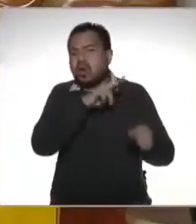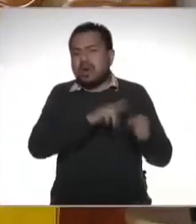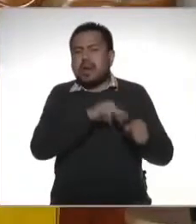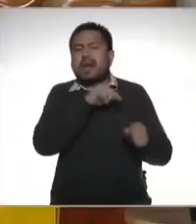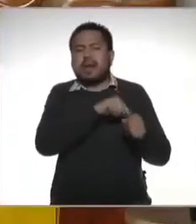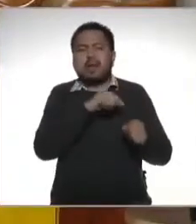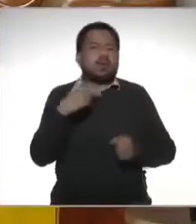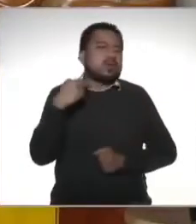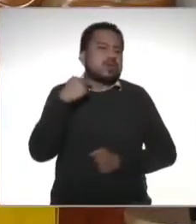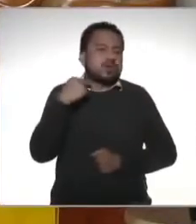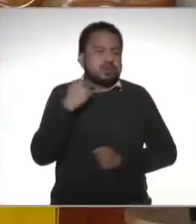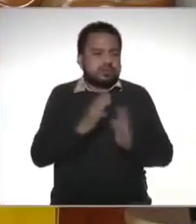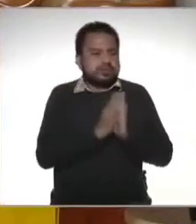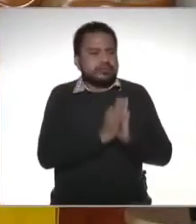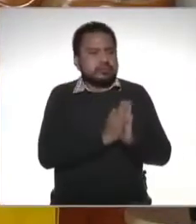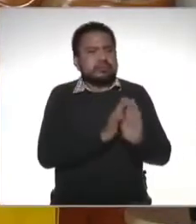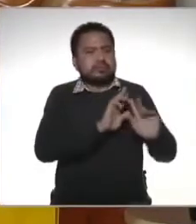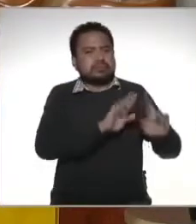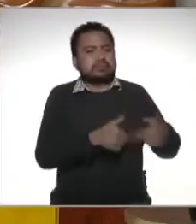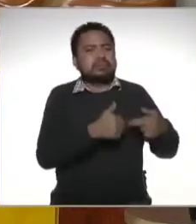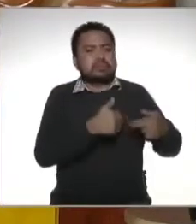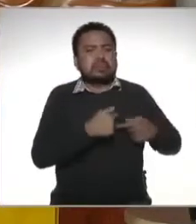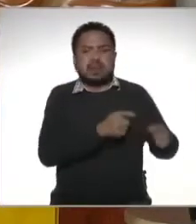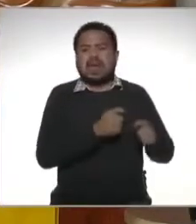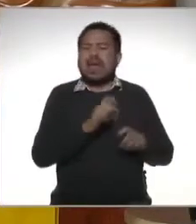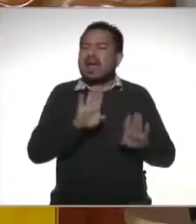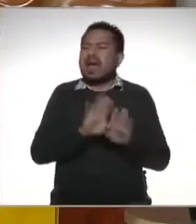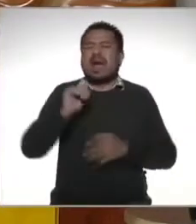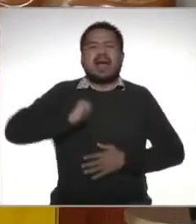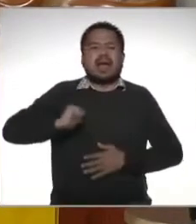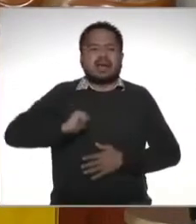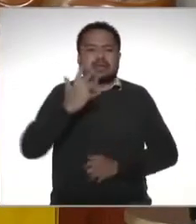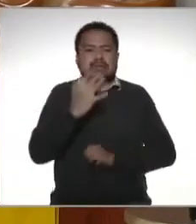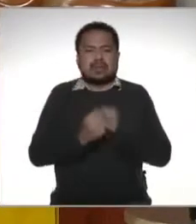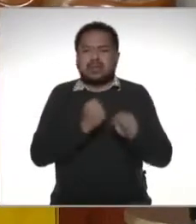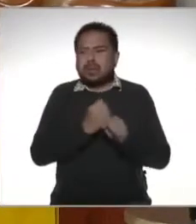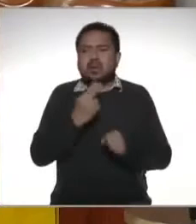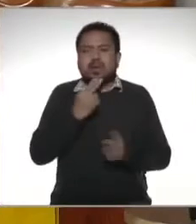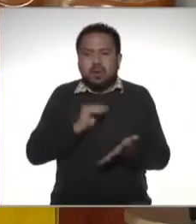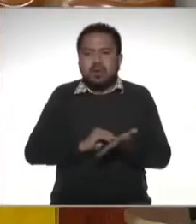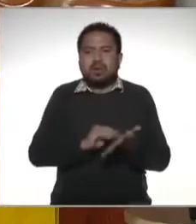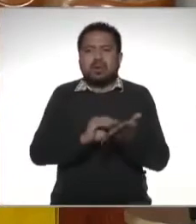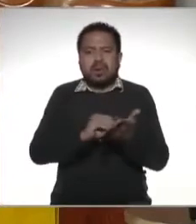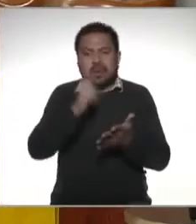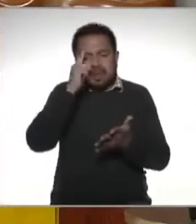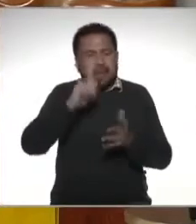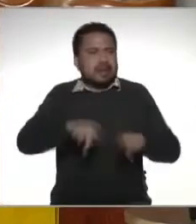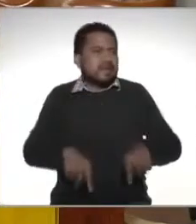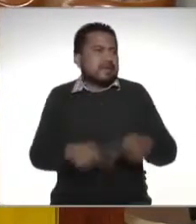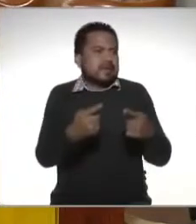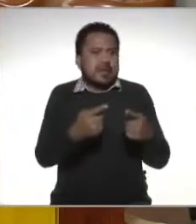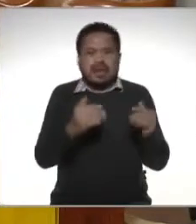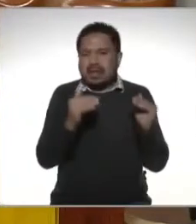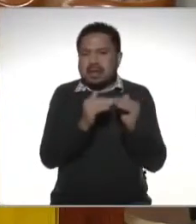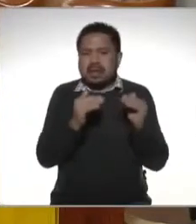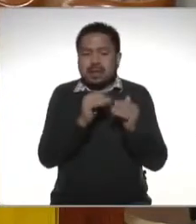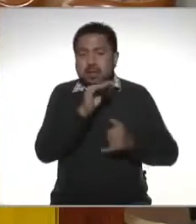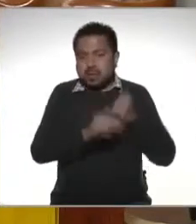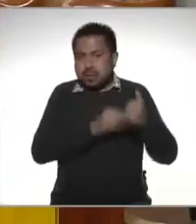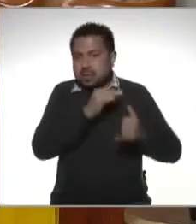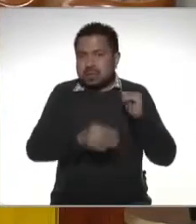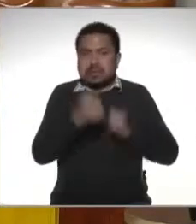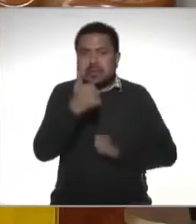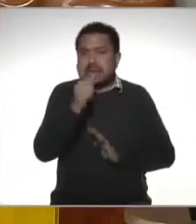el notario le pide no es como antes que eran cinco años de conservar comprobantes para vender una casa sino que los últimos